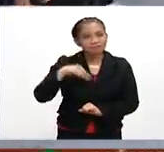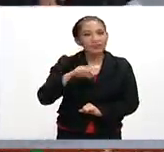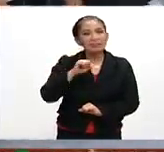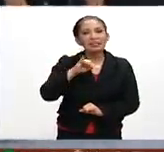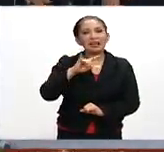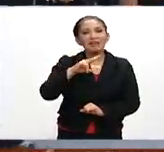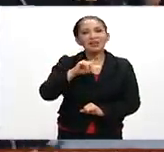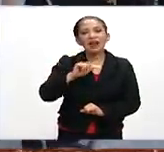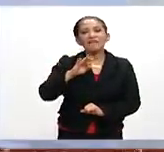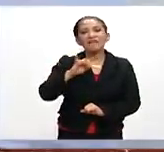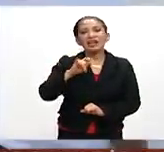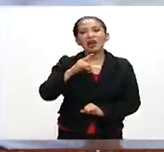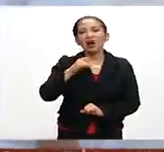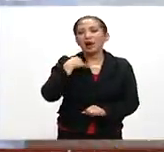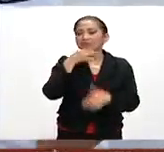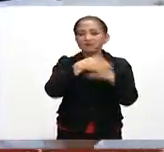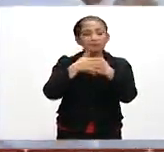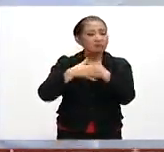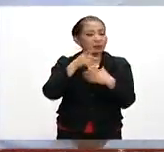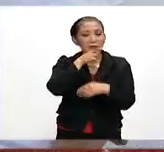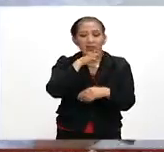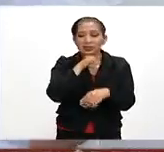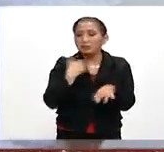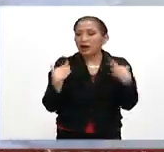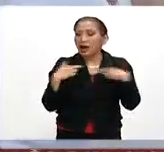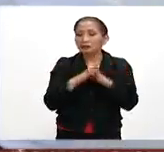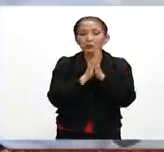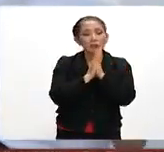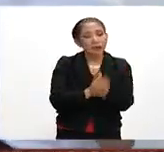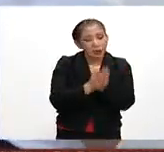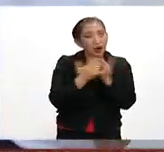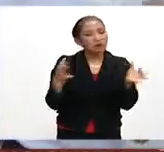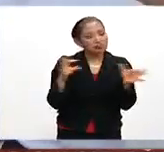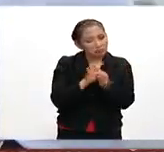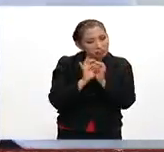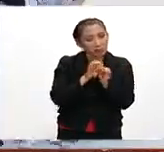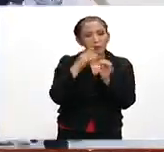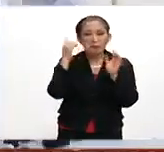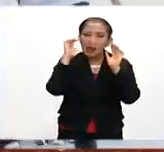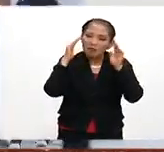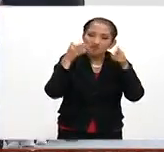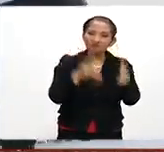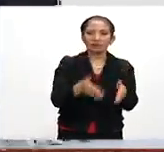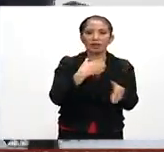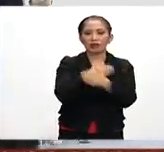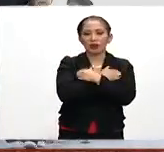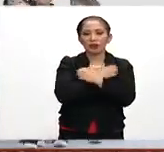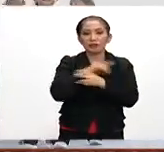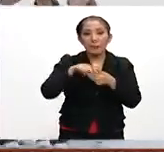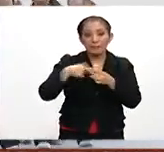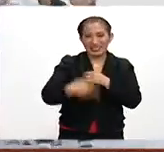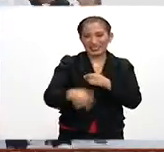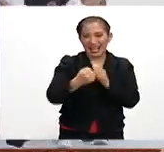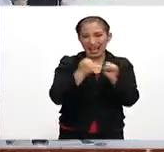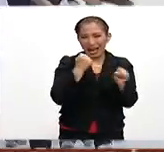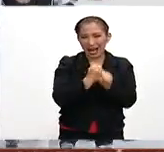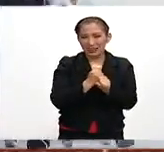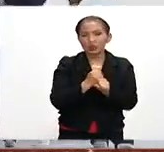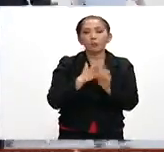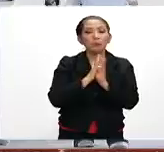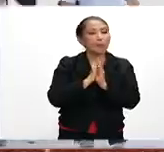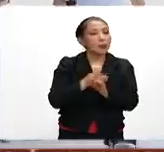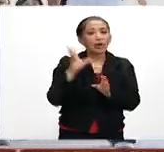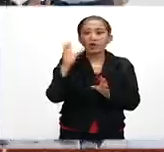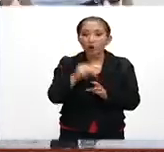Silvia Figueroa, llamó a los maestros y padres de familia a cerrar firlas en torno a la educación. Al arranque del ciclo escolar pidió